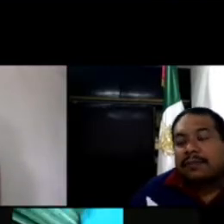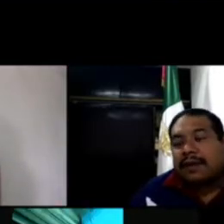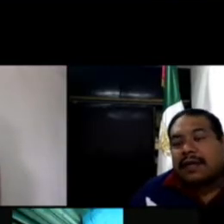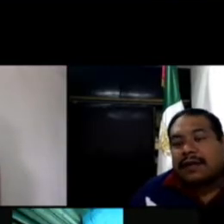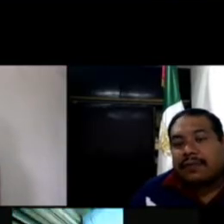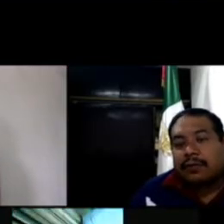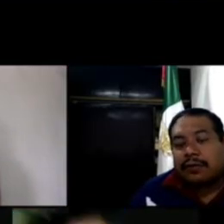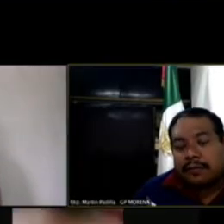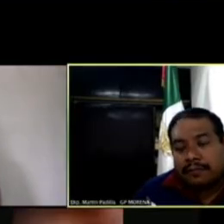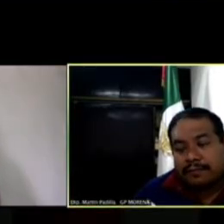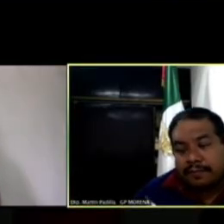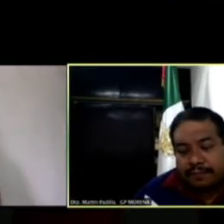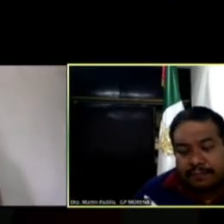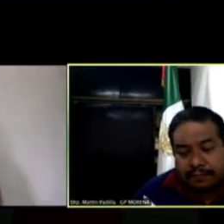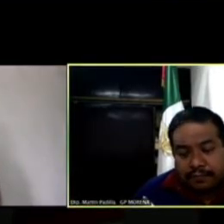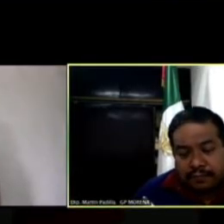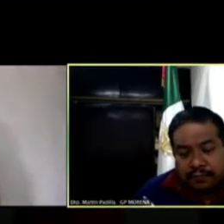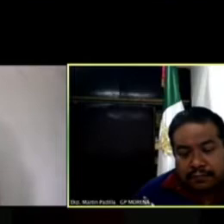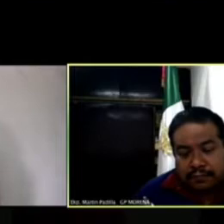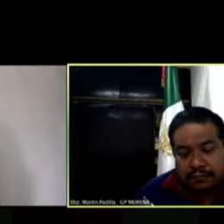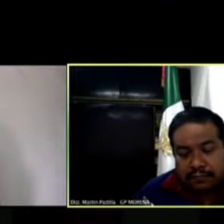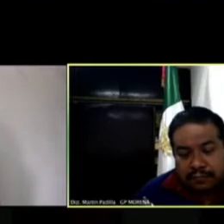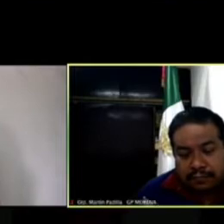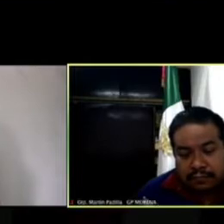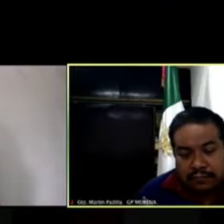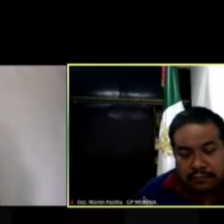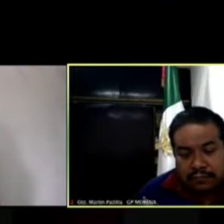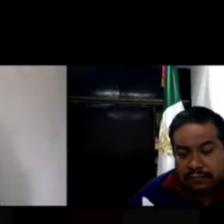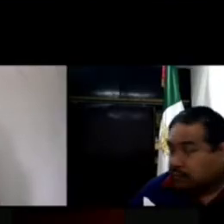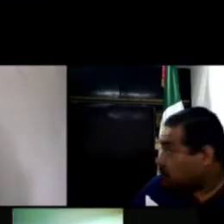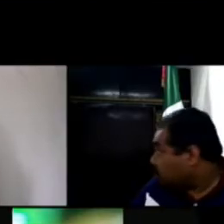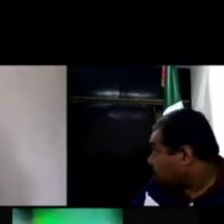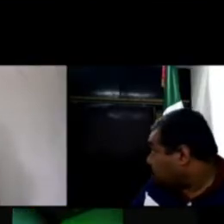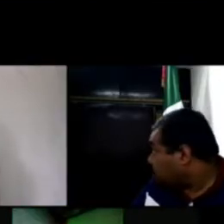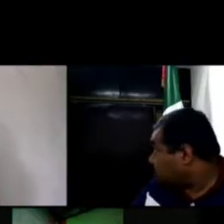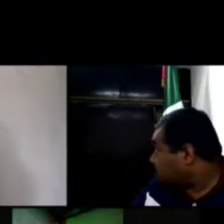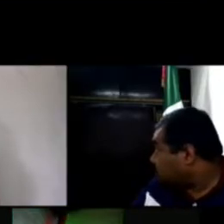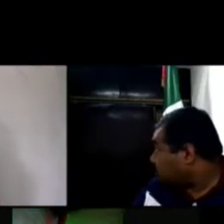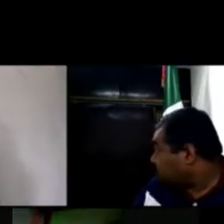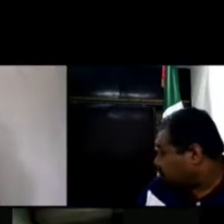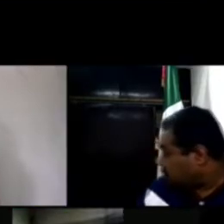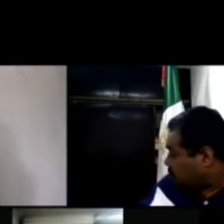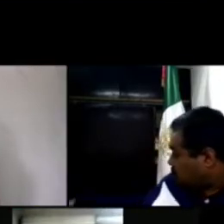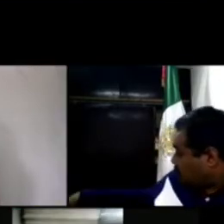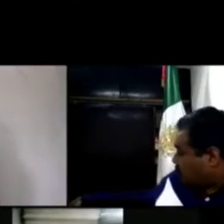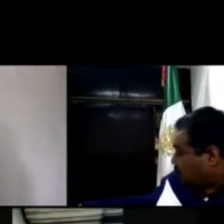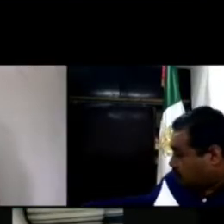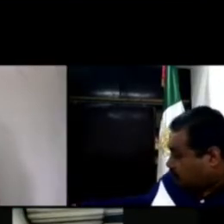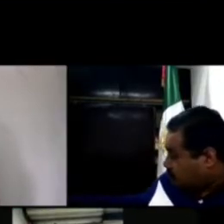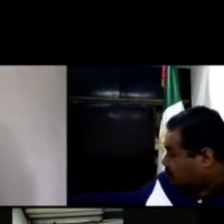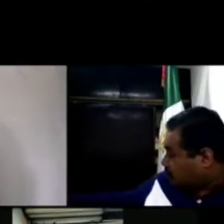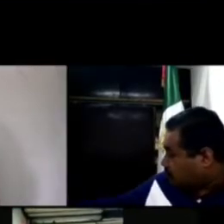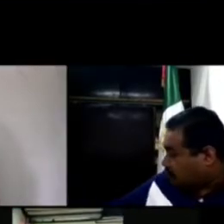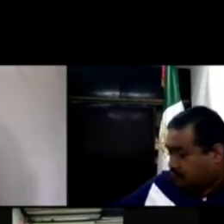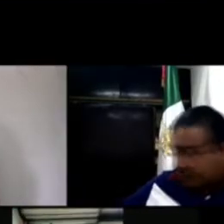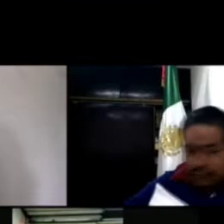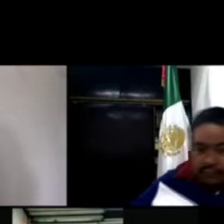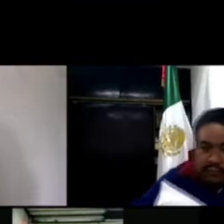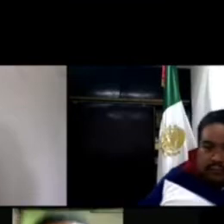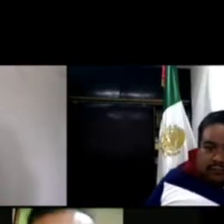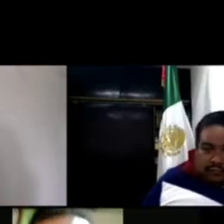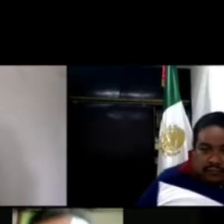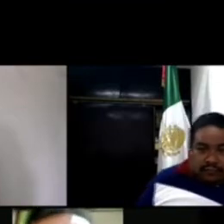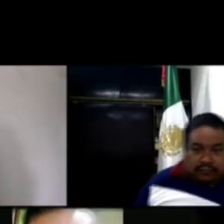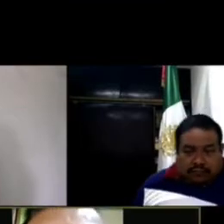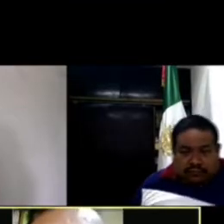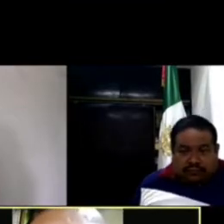Martín Padilla, a favor. Gracias. Diputado Eleazar Rubio Aldarán. A favor. A favor. El de la voz,